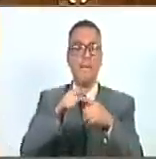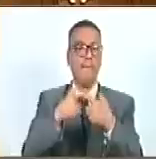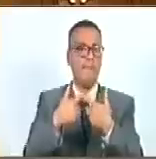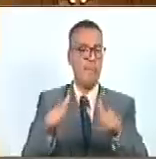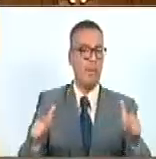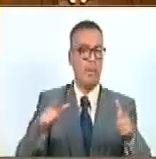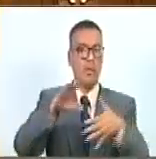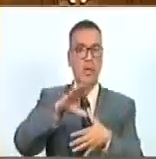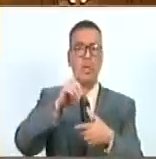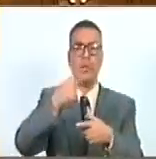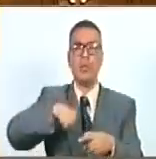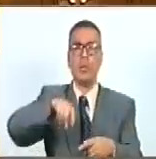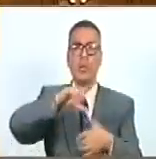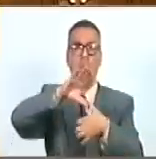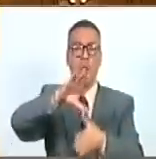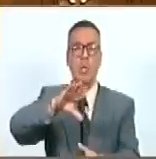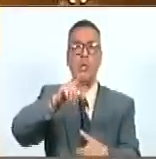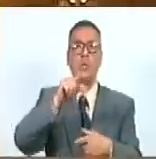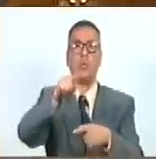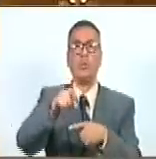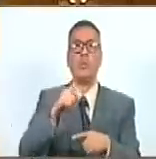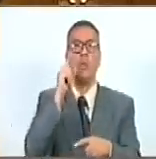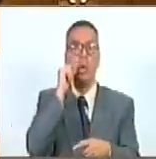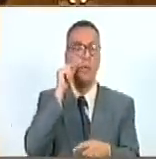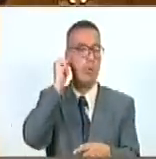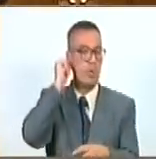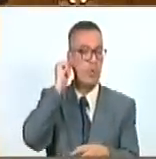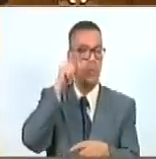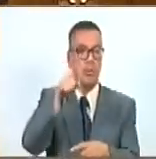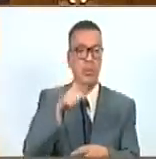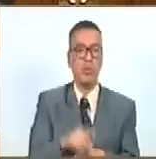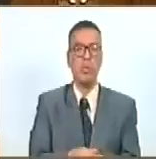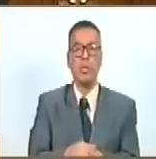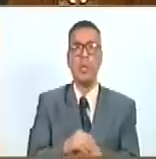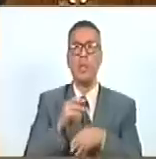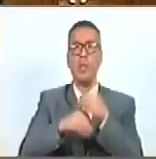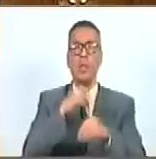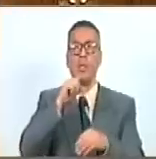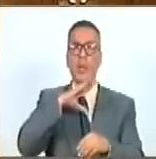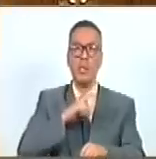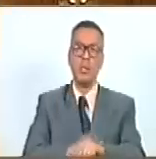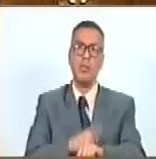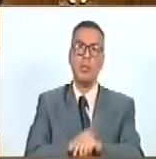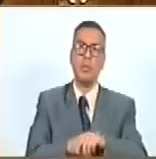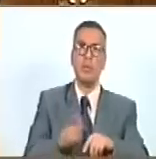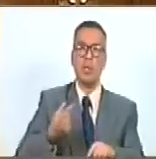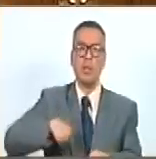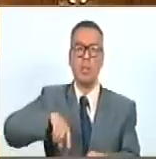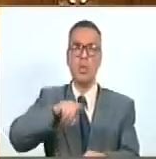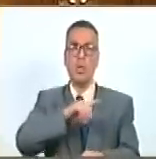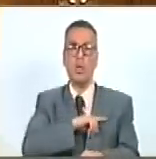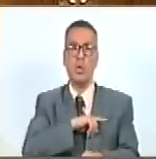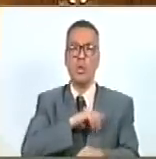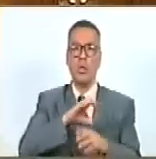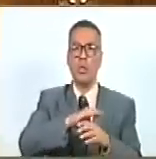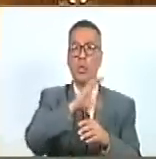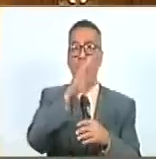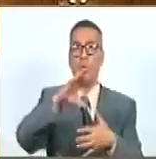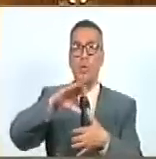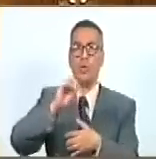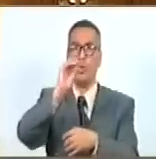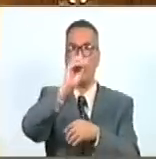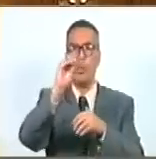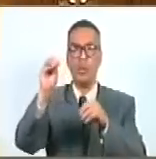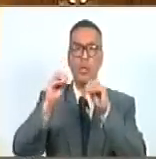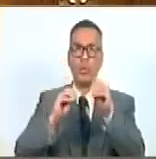Un hecho consumado. Aquellos hombres y mujeres escribieron en la historia de nuestro continente su